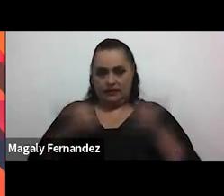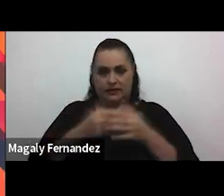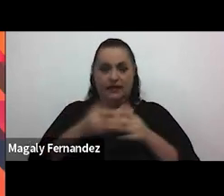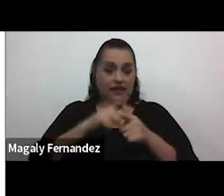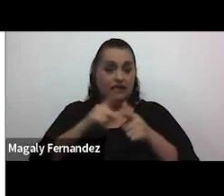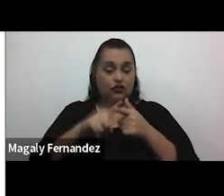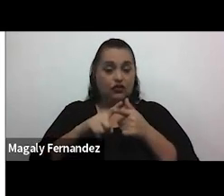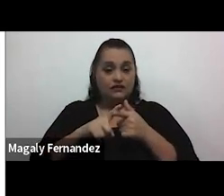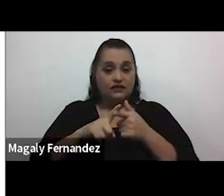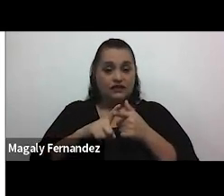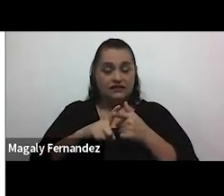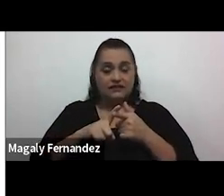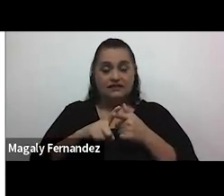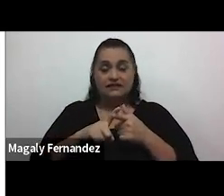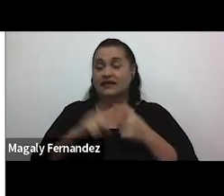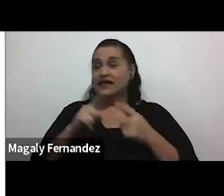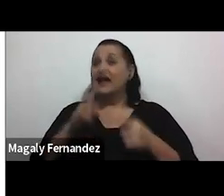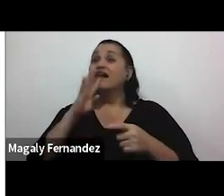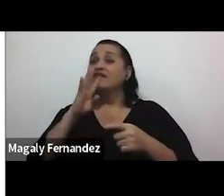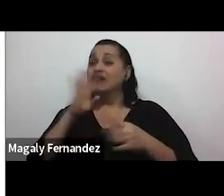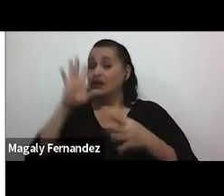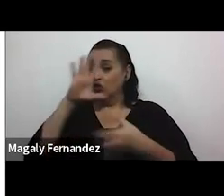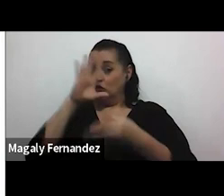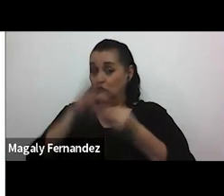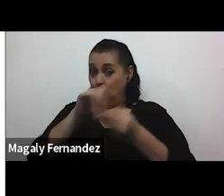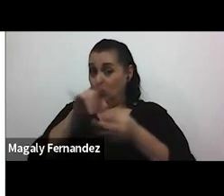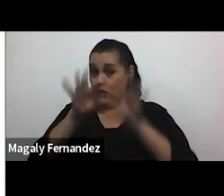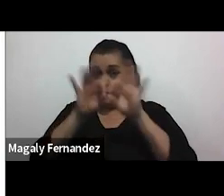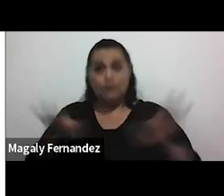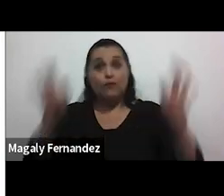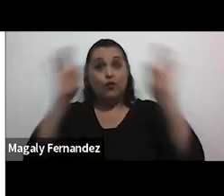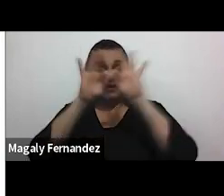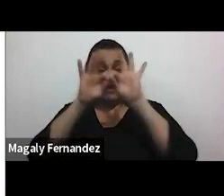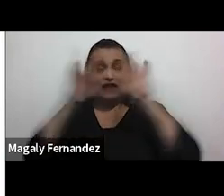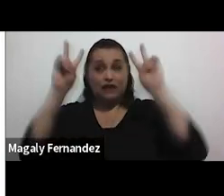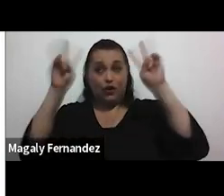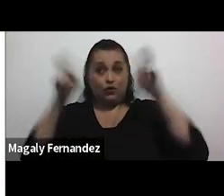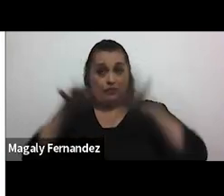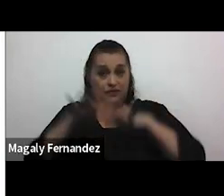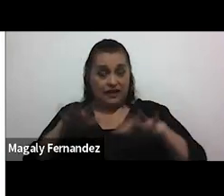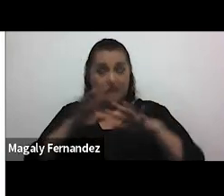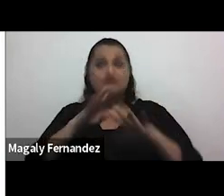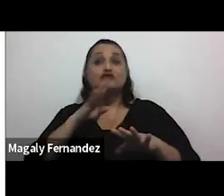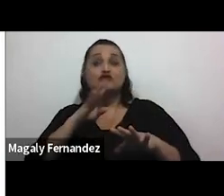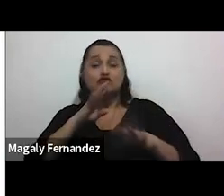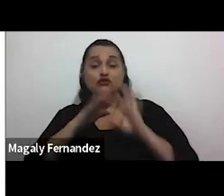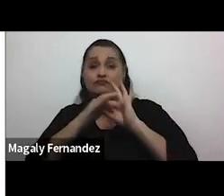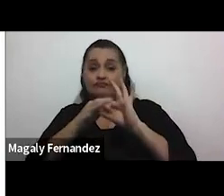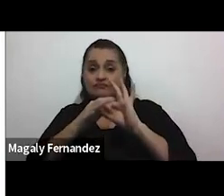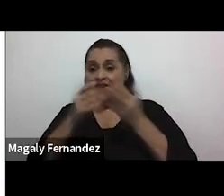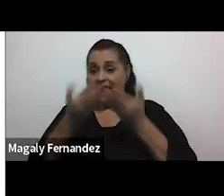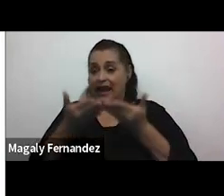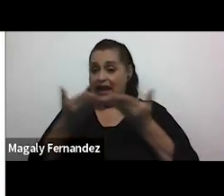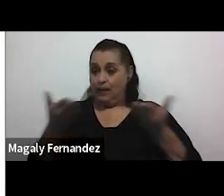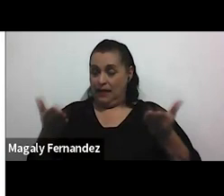Entonces, aunado a esto, que me parece bien importante como parte de la contextualización de lo que son estos elementos